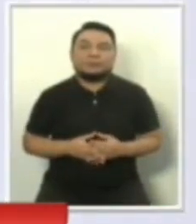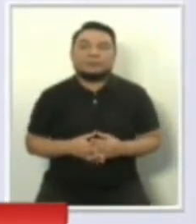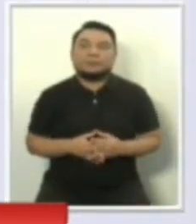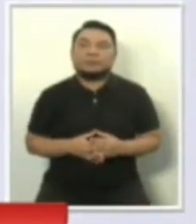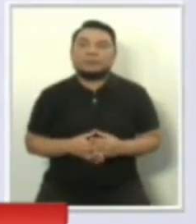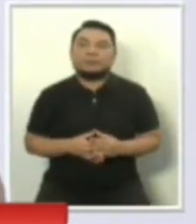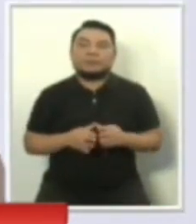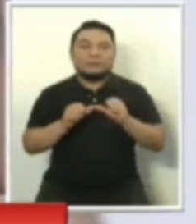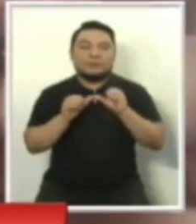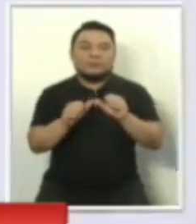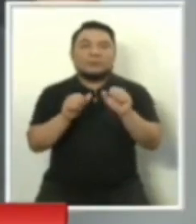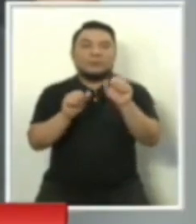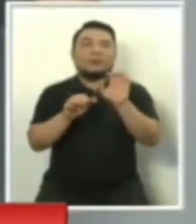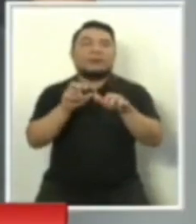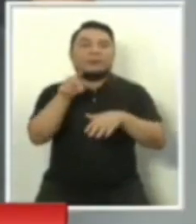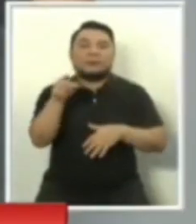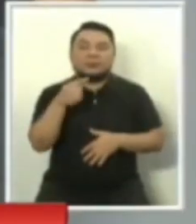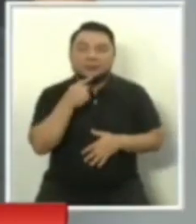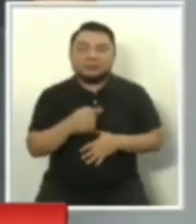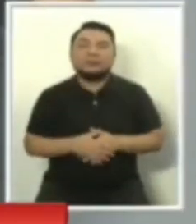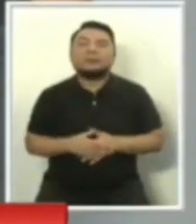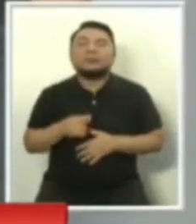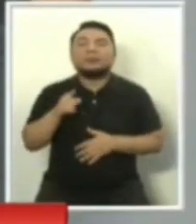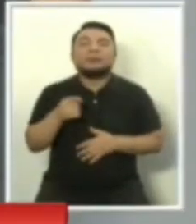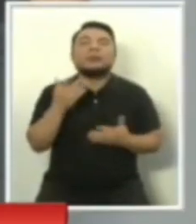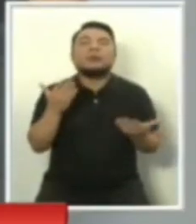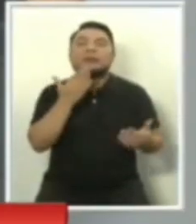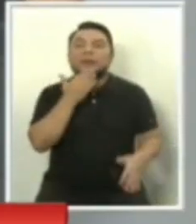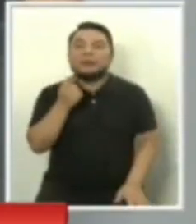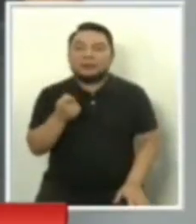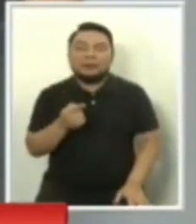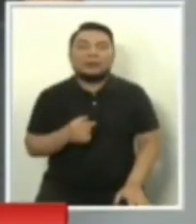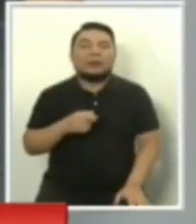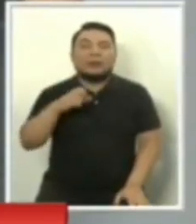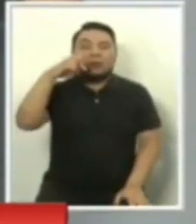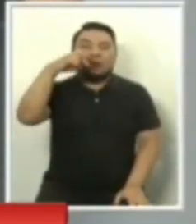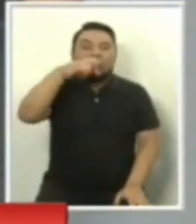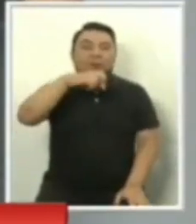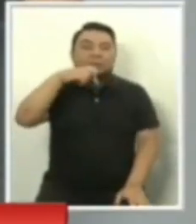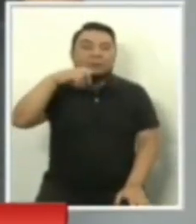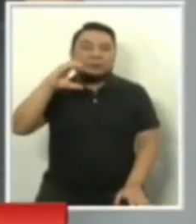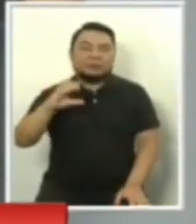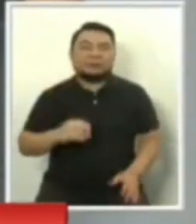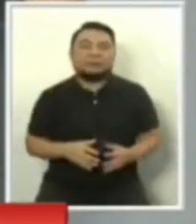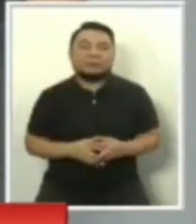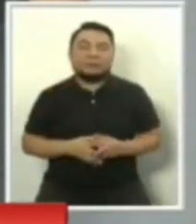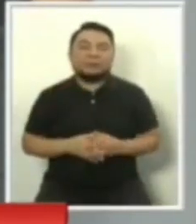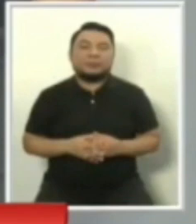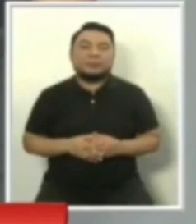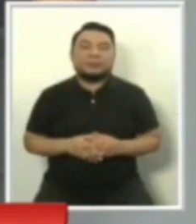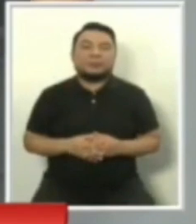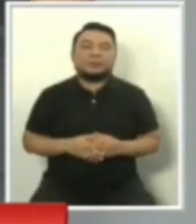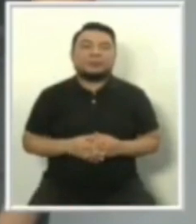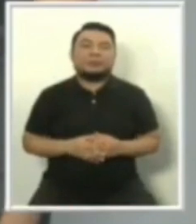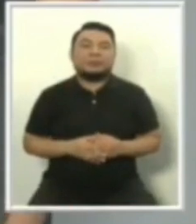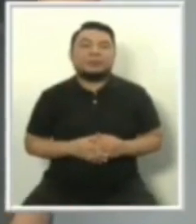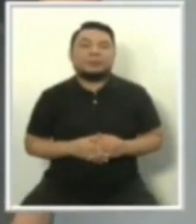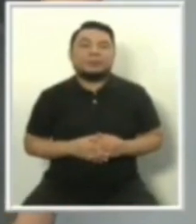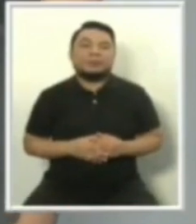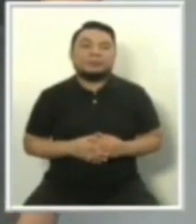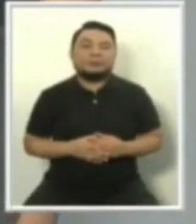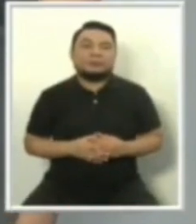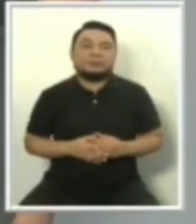Seguimos con el número 12, Intervenciones Finales, Partido Popular Cristiano, Alberto Bengolea. Intervenciones finales, el orden.